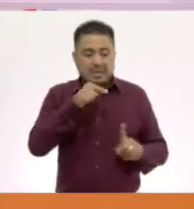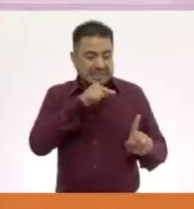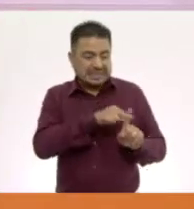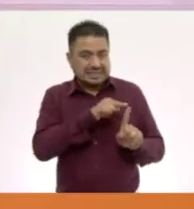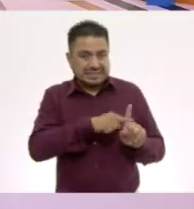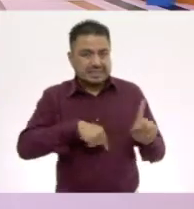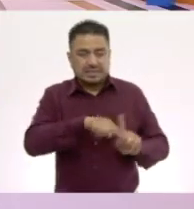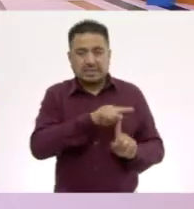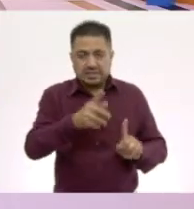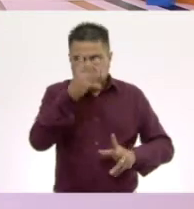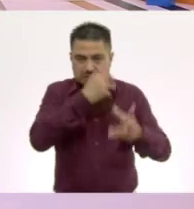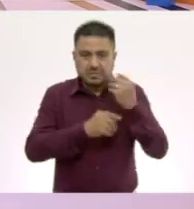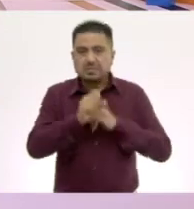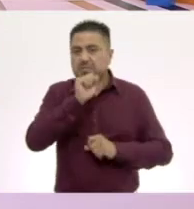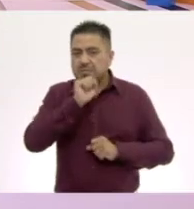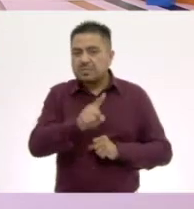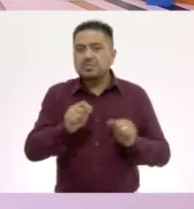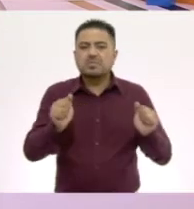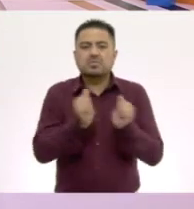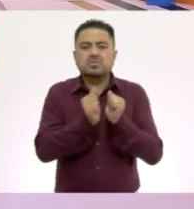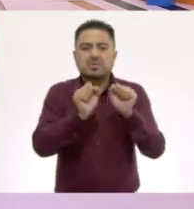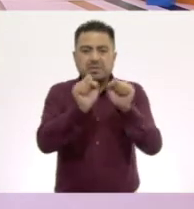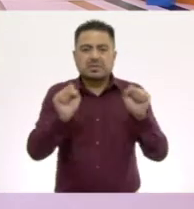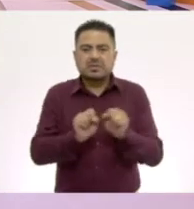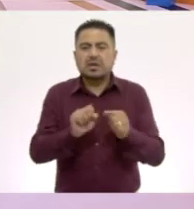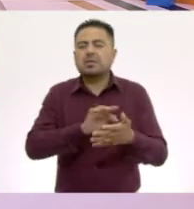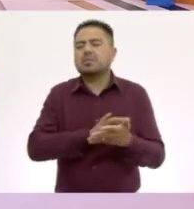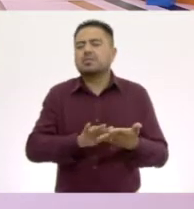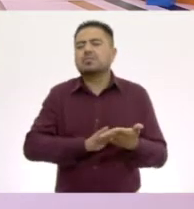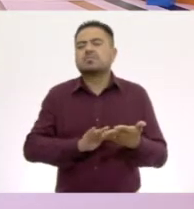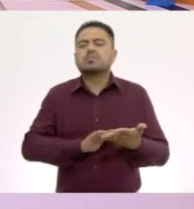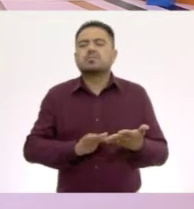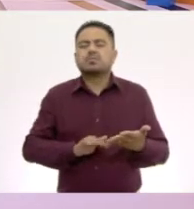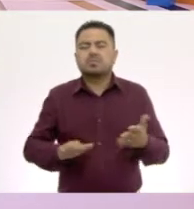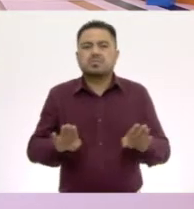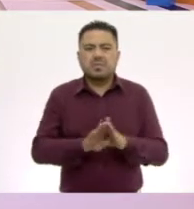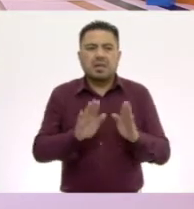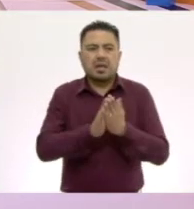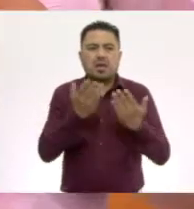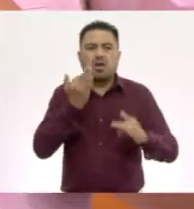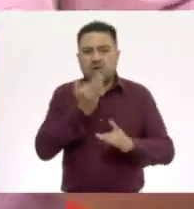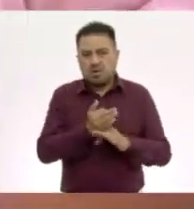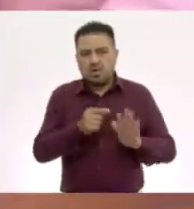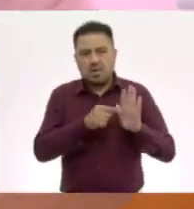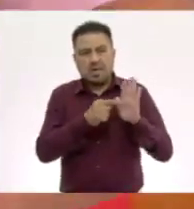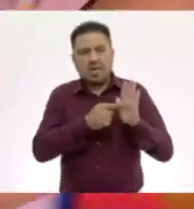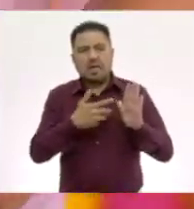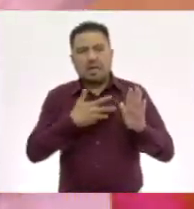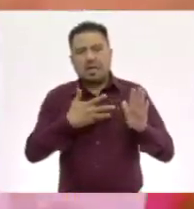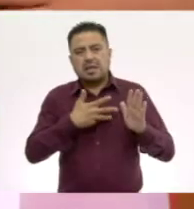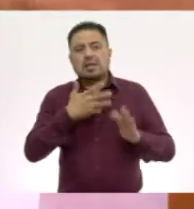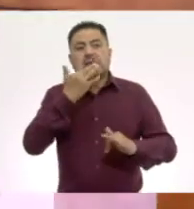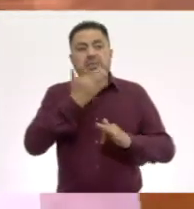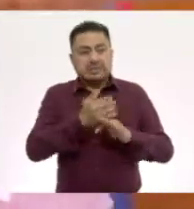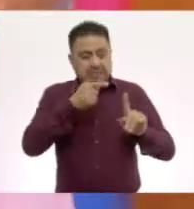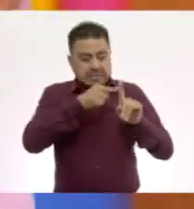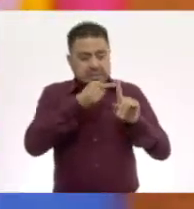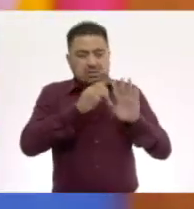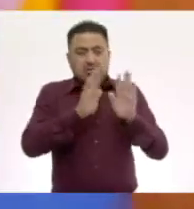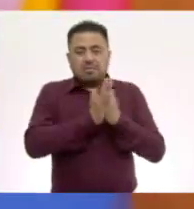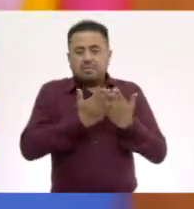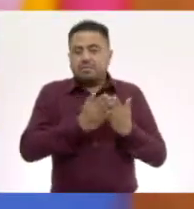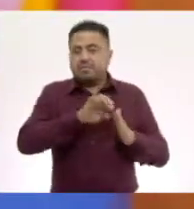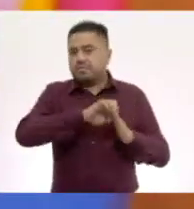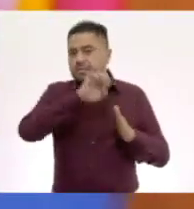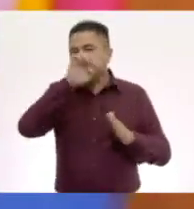Ellos aprenden también a través del sistema Braille, como este libro que yo tengo aquí. En este libro, por ejemplo,